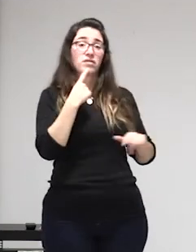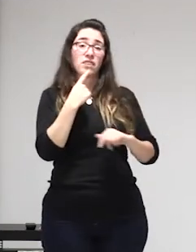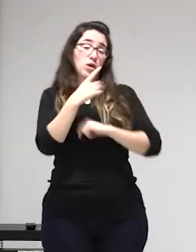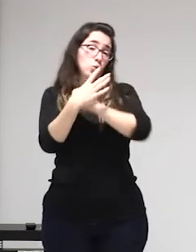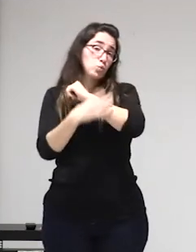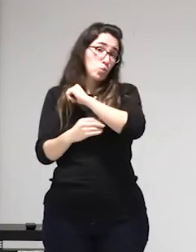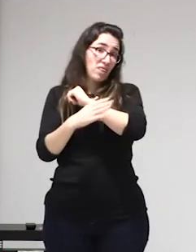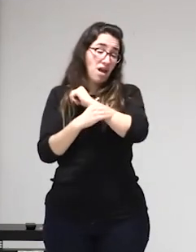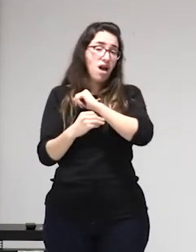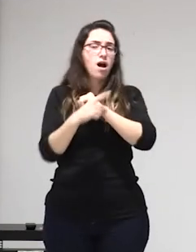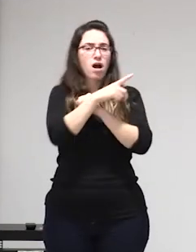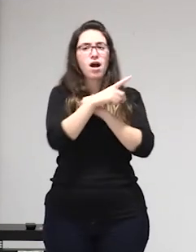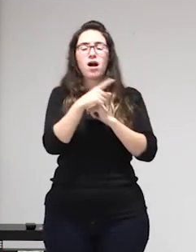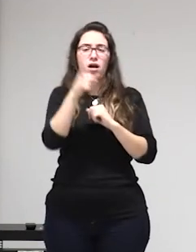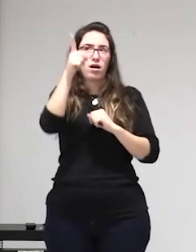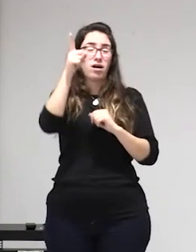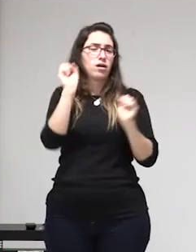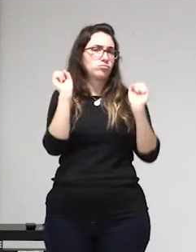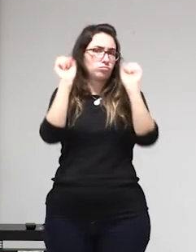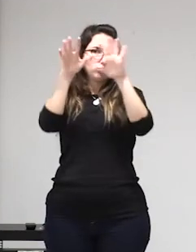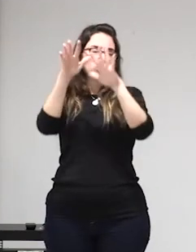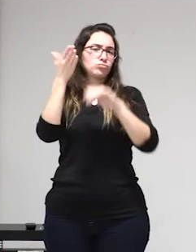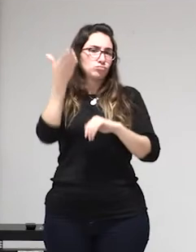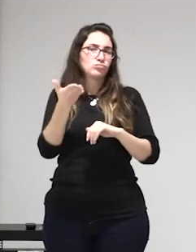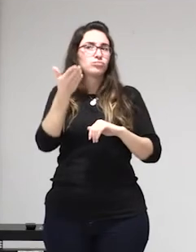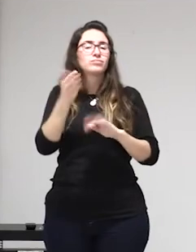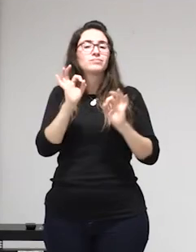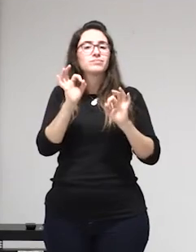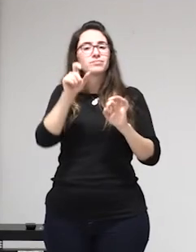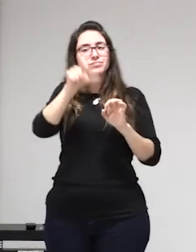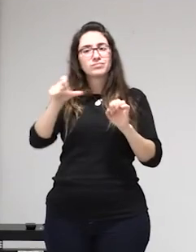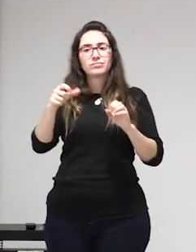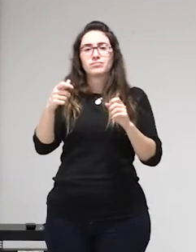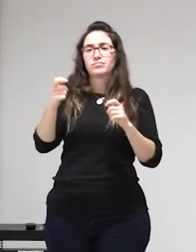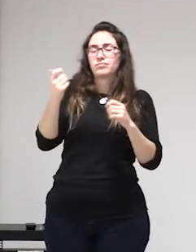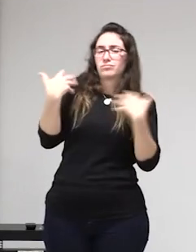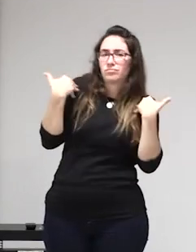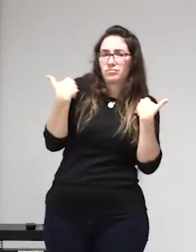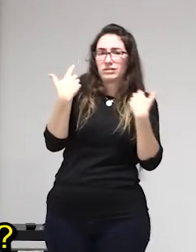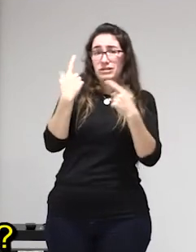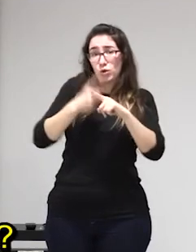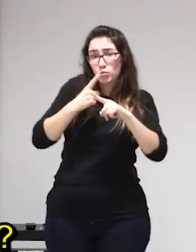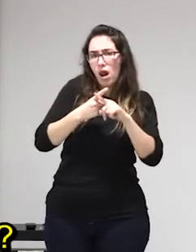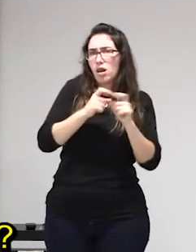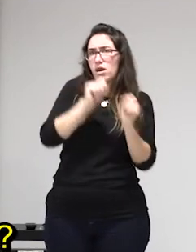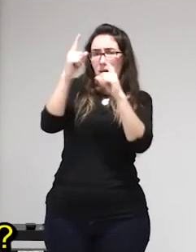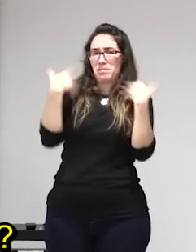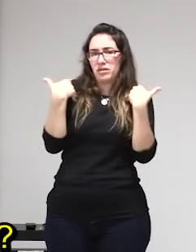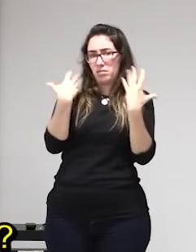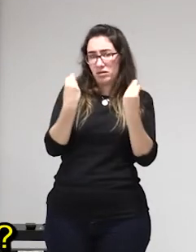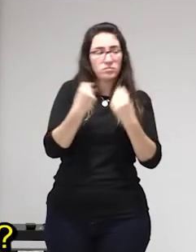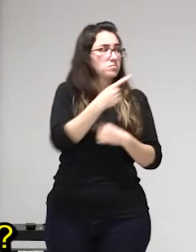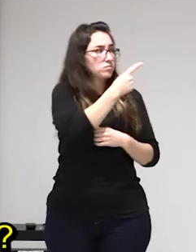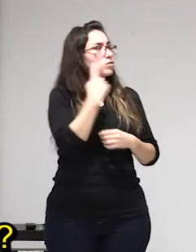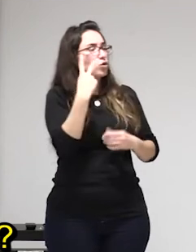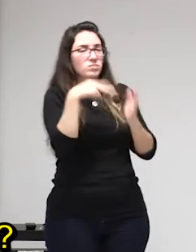habíamos acabado con él y luego quedaba una cosilla una entrevista que traje quieres que le demos paso